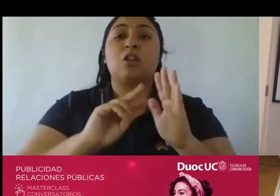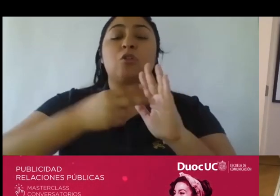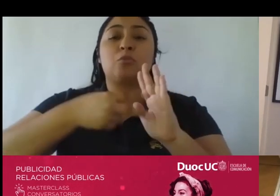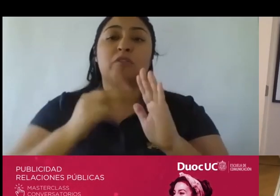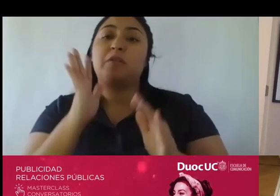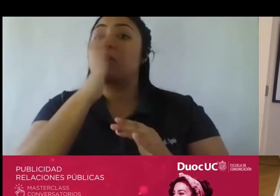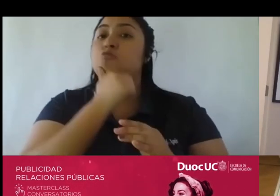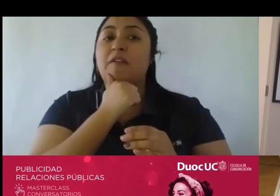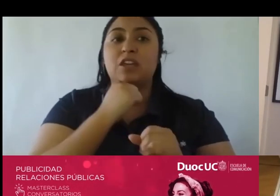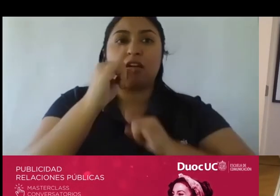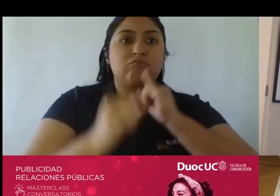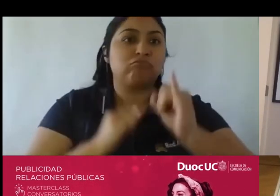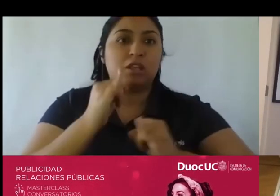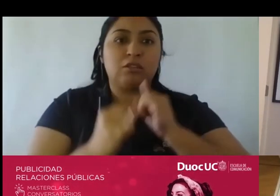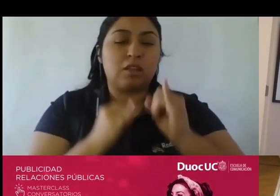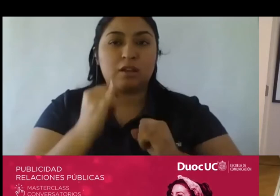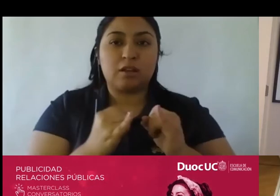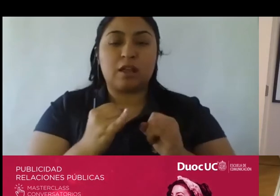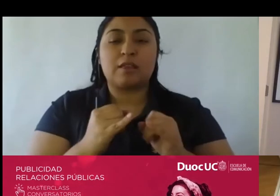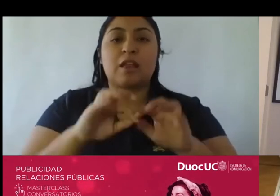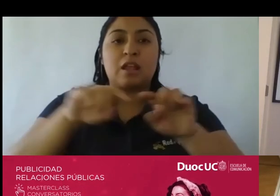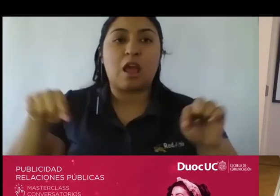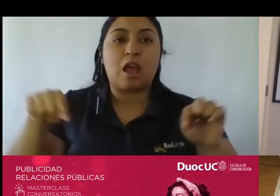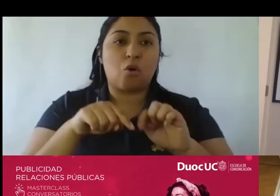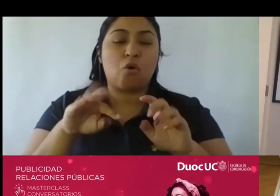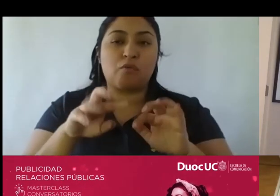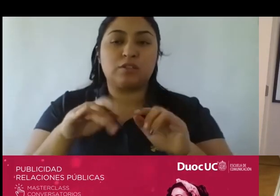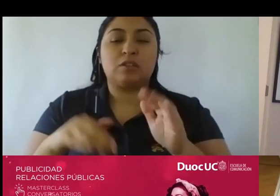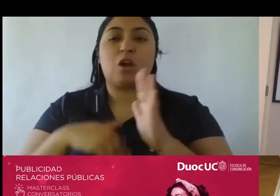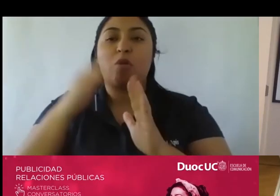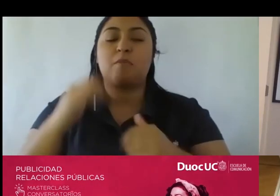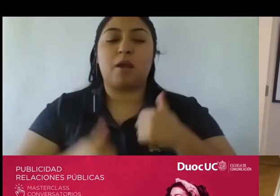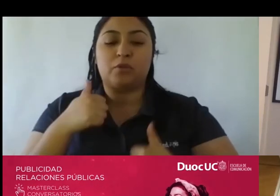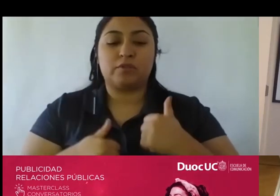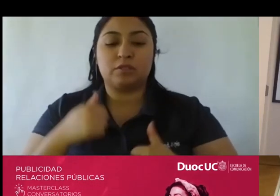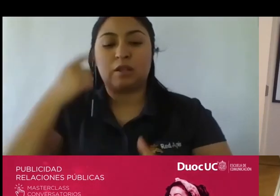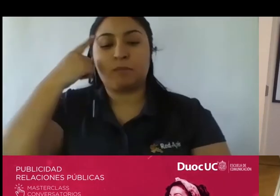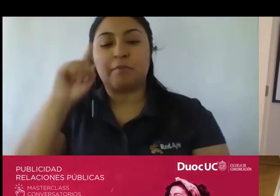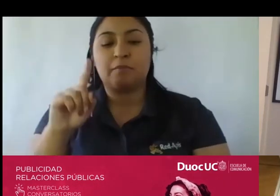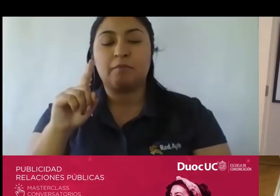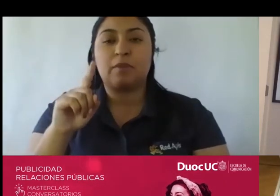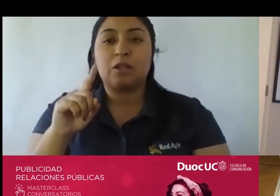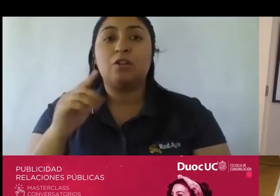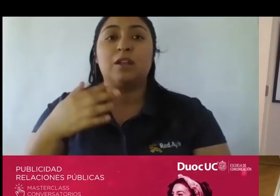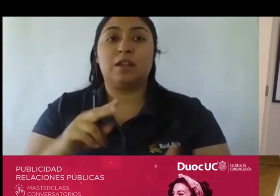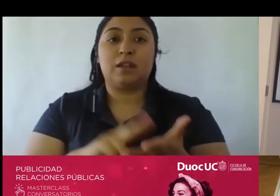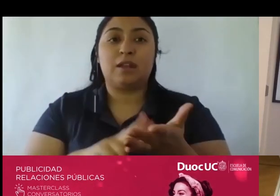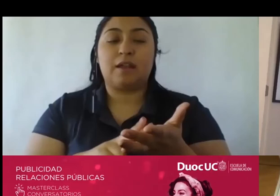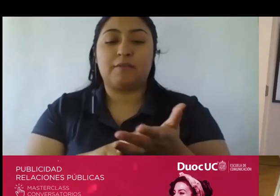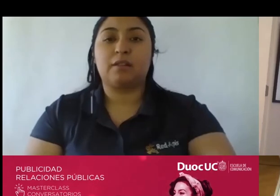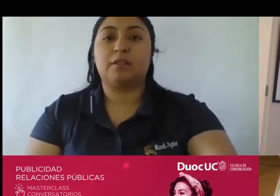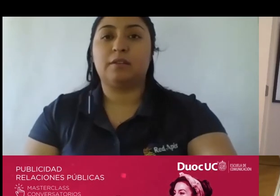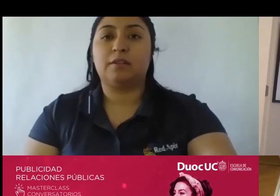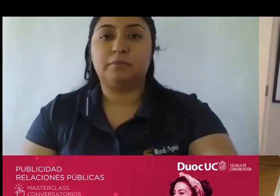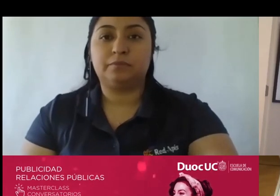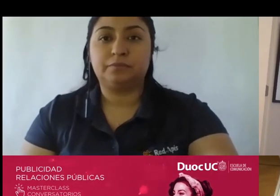de oficina digamos más profesionales pero quedaron bien desnudadas y esa desnudez fue bien